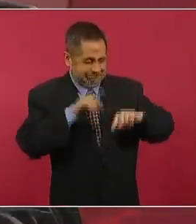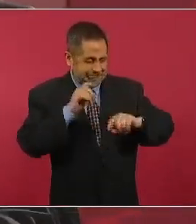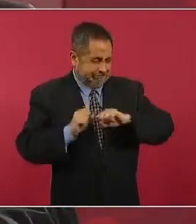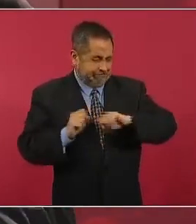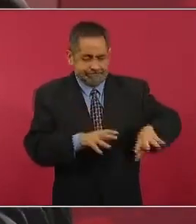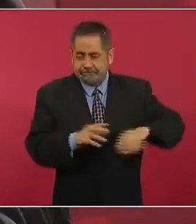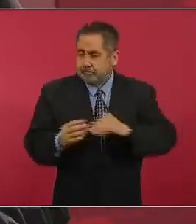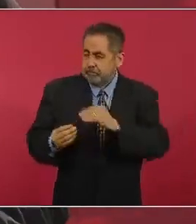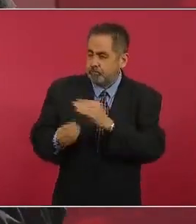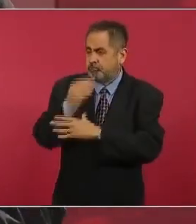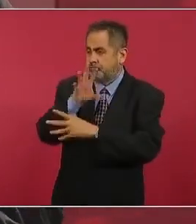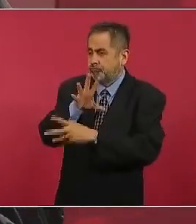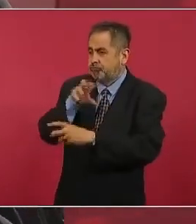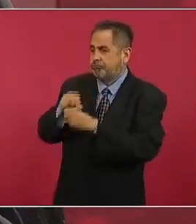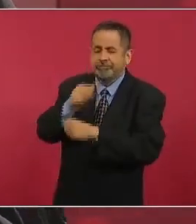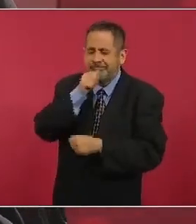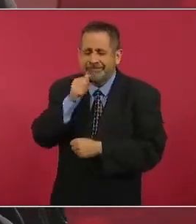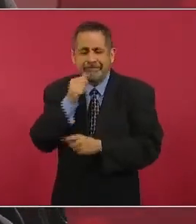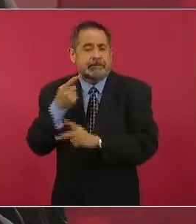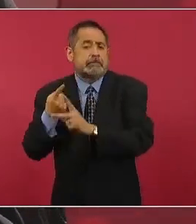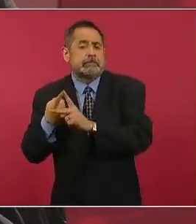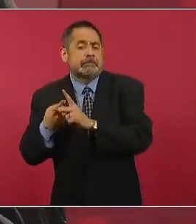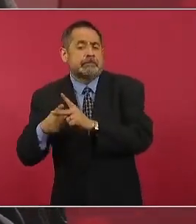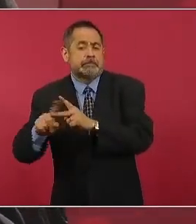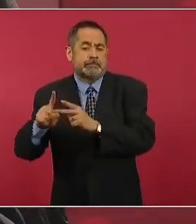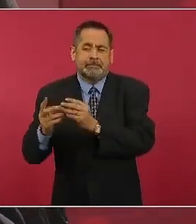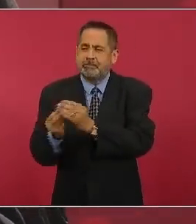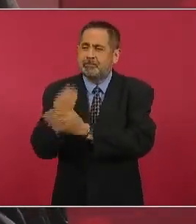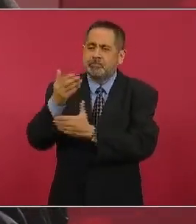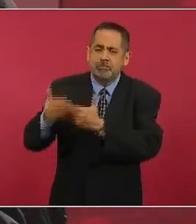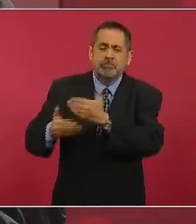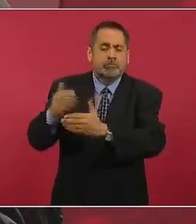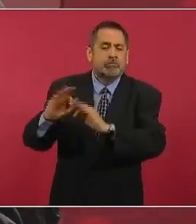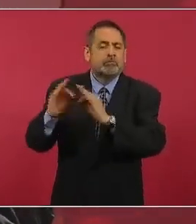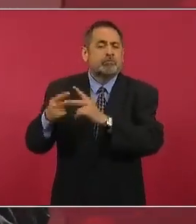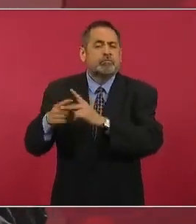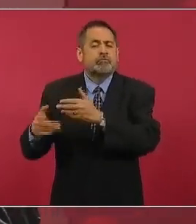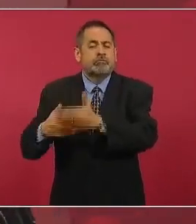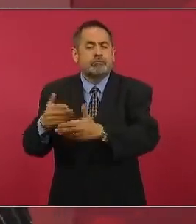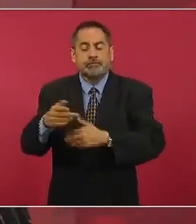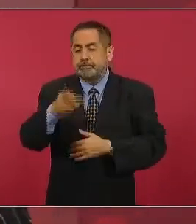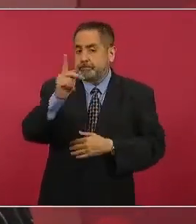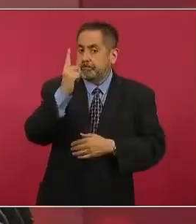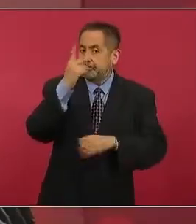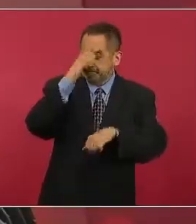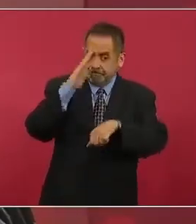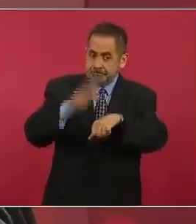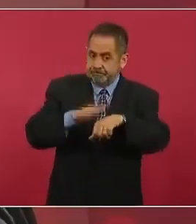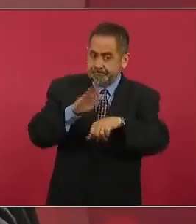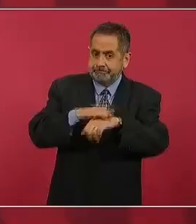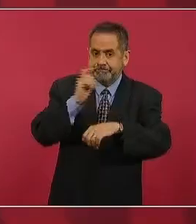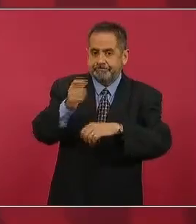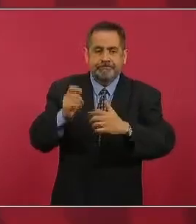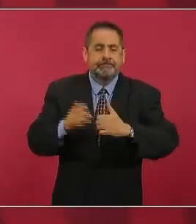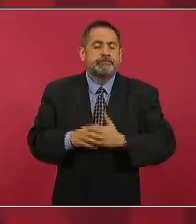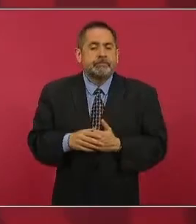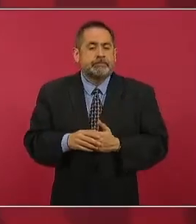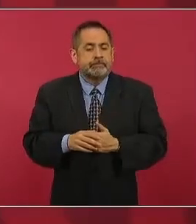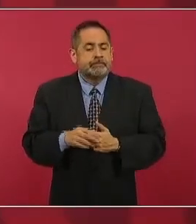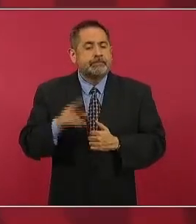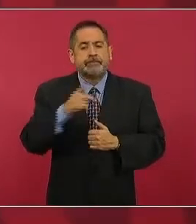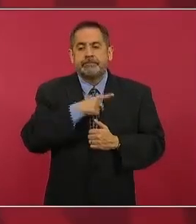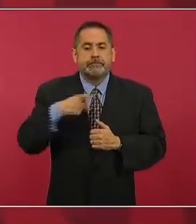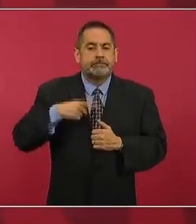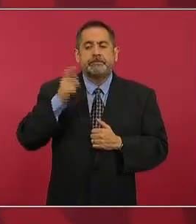no acaba de nacer pero la enseñanza mayor es no dejar